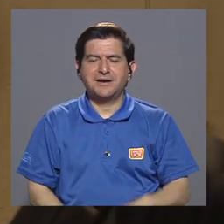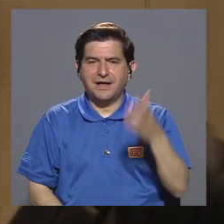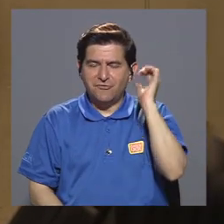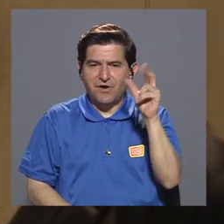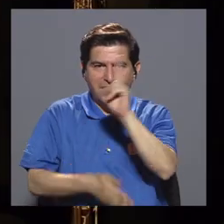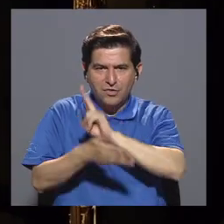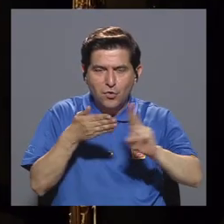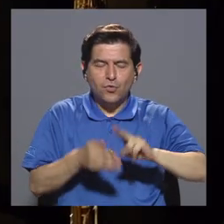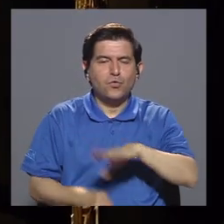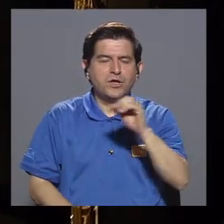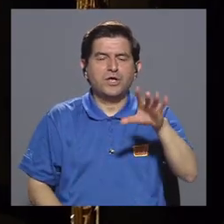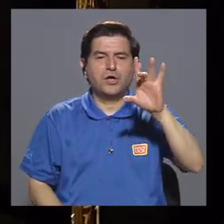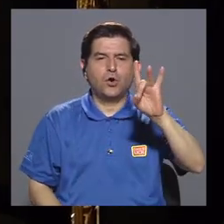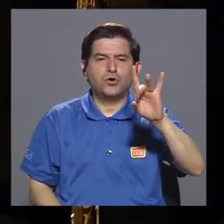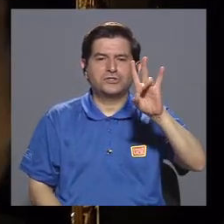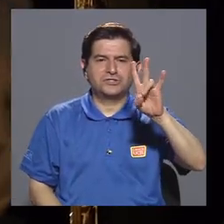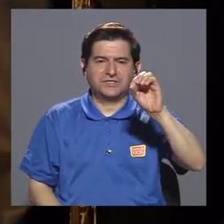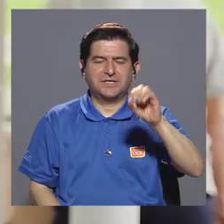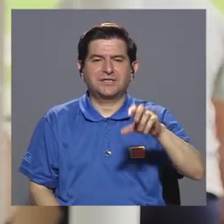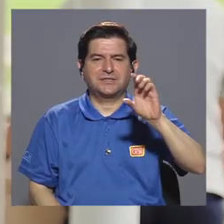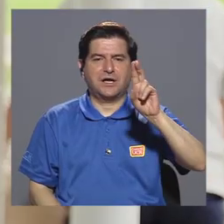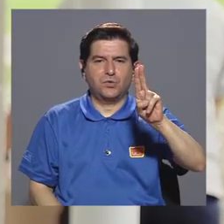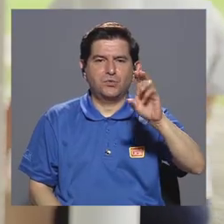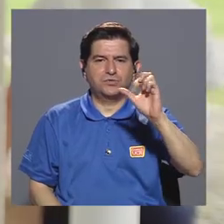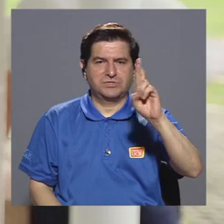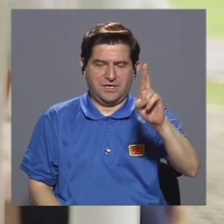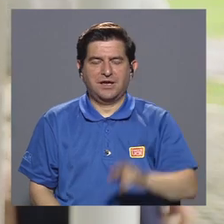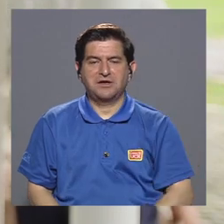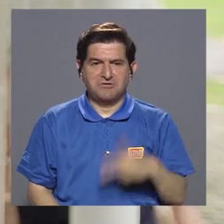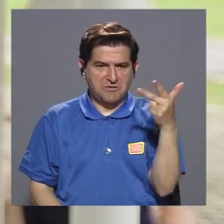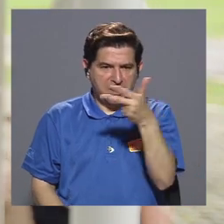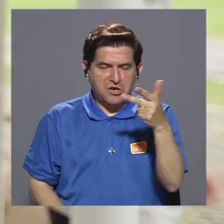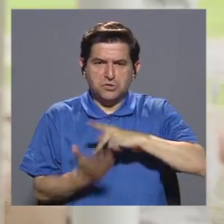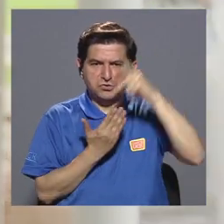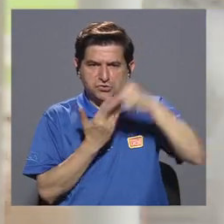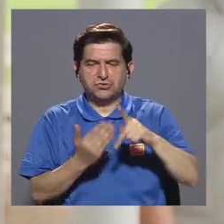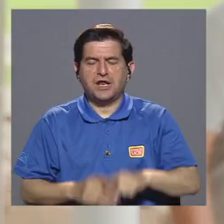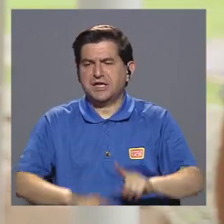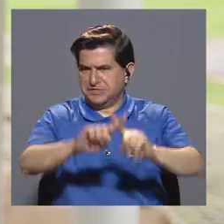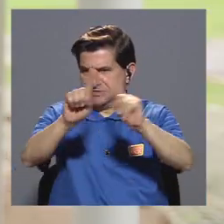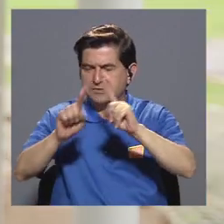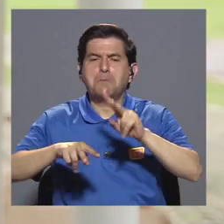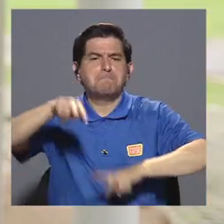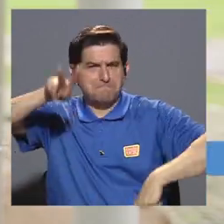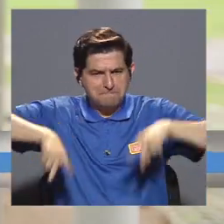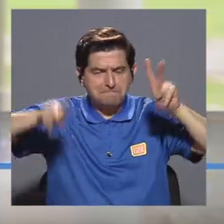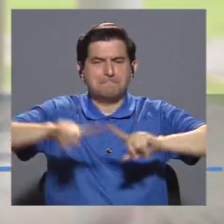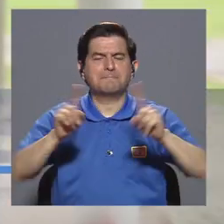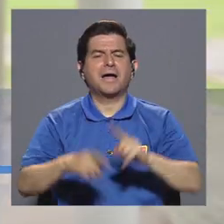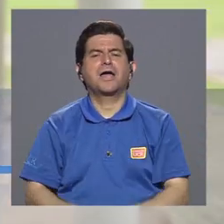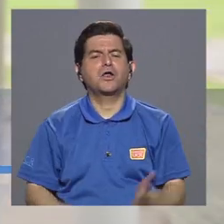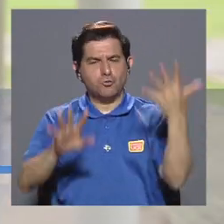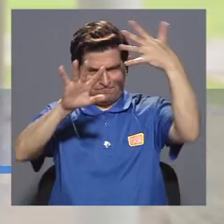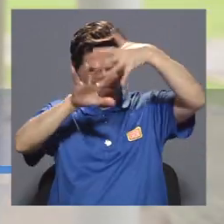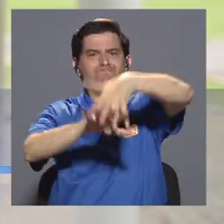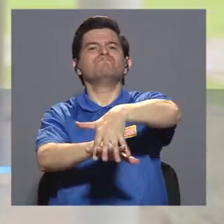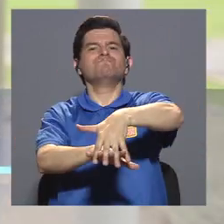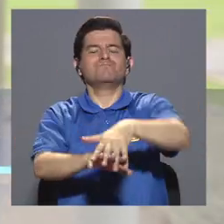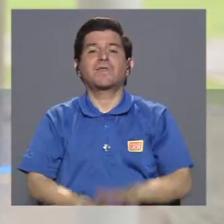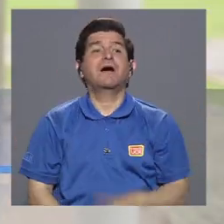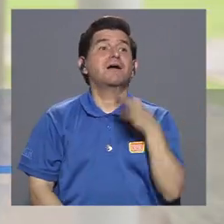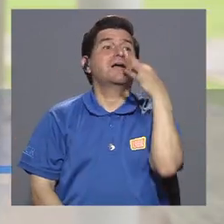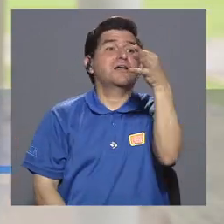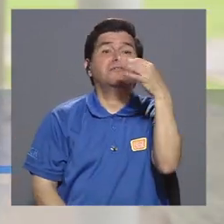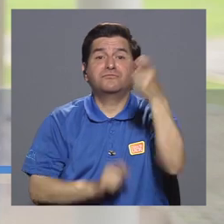Radio U y la 870 UCR. Entre los tres, ¿verdad?, damos una programación diferenciada, variada, pero muy integradora.